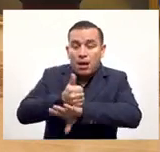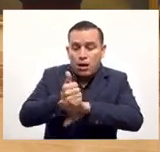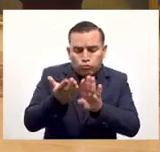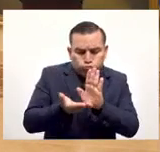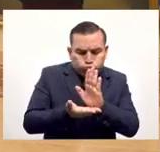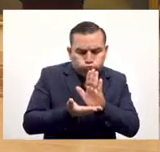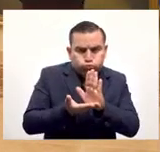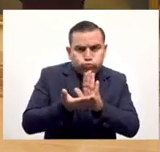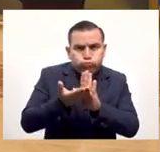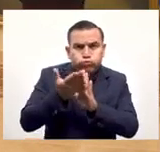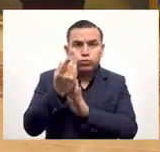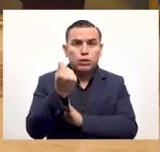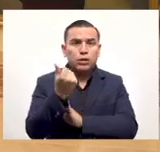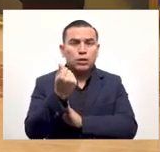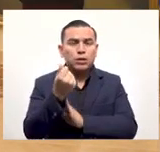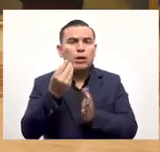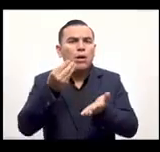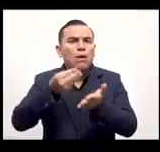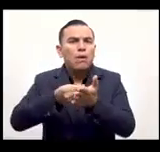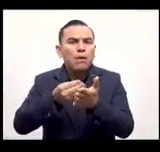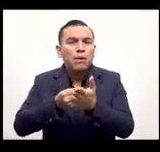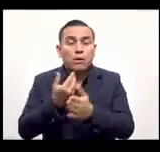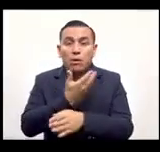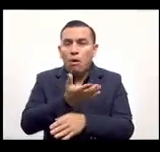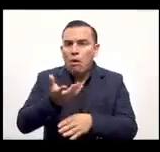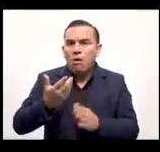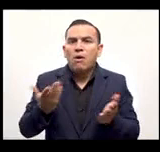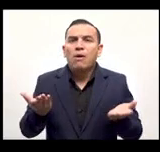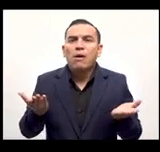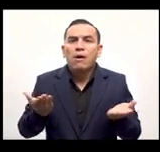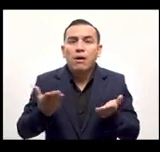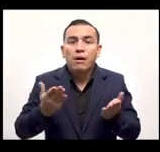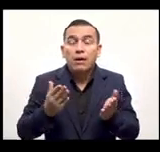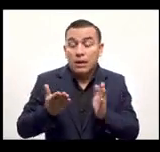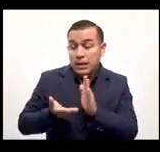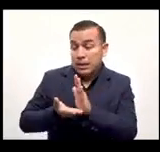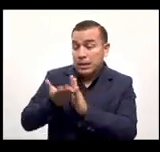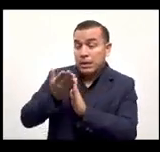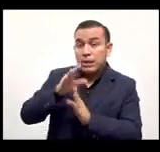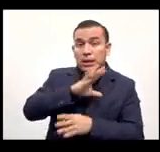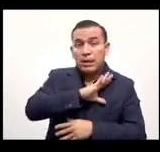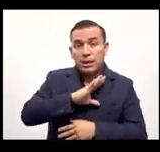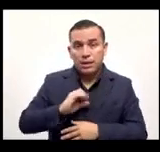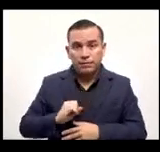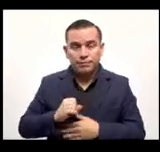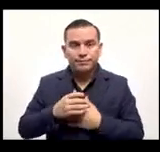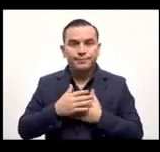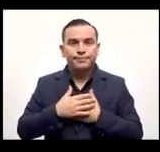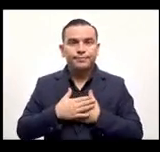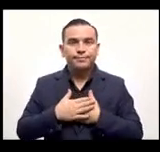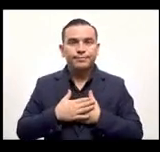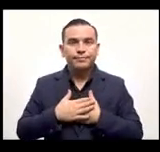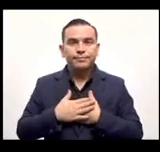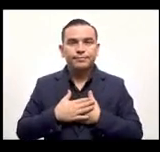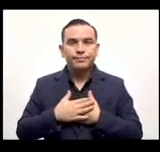generar es multiplicación del dinero en la economía y que haya un impulso al crecimiento económico de nuestro país